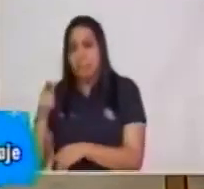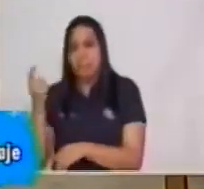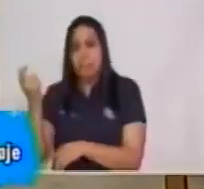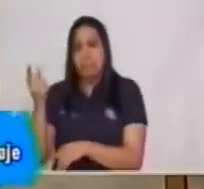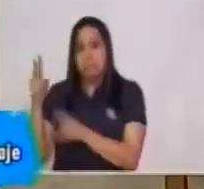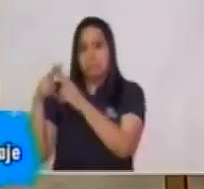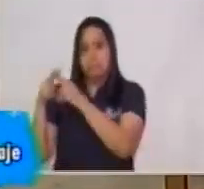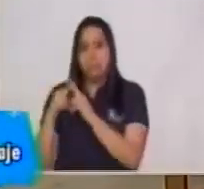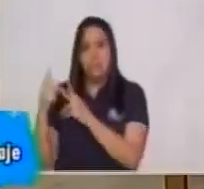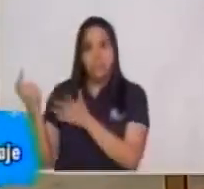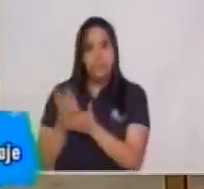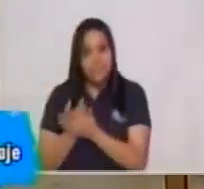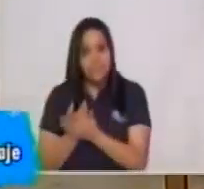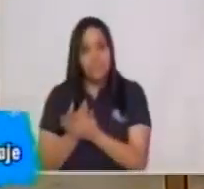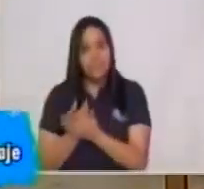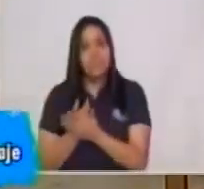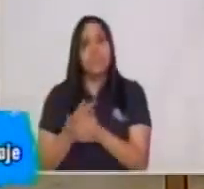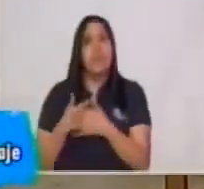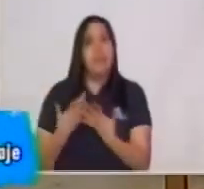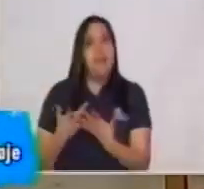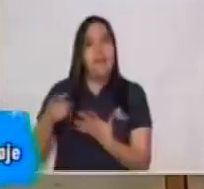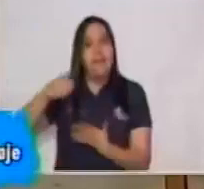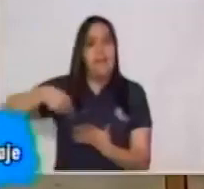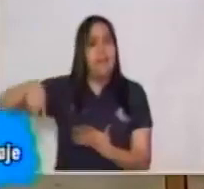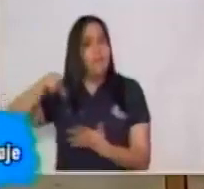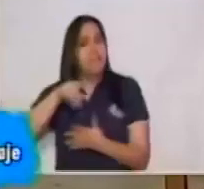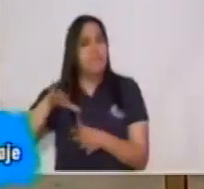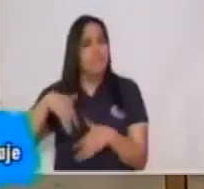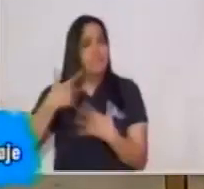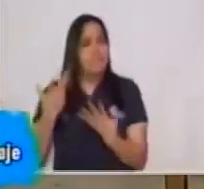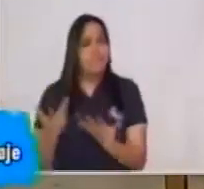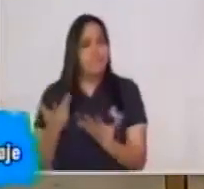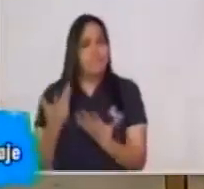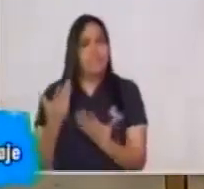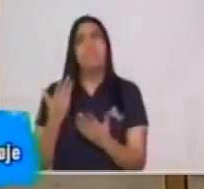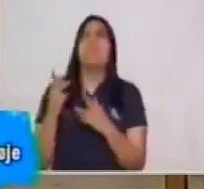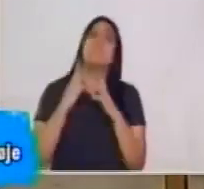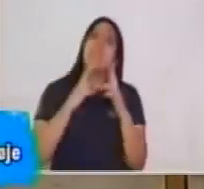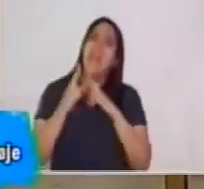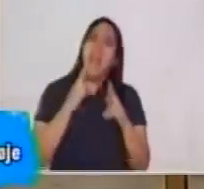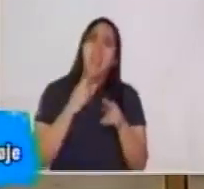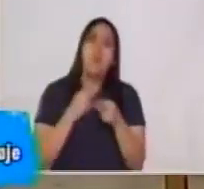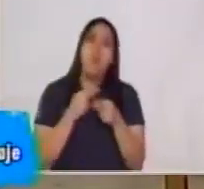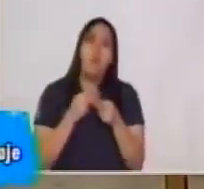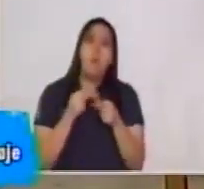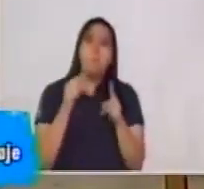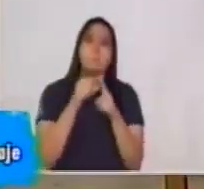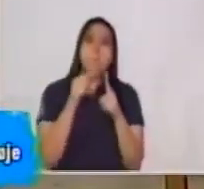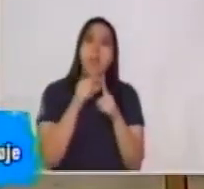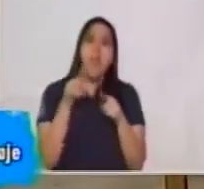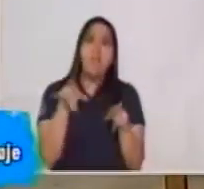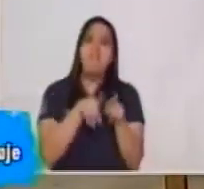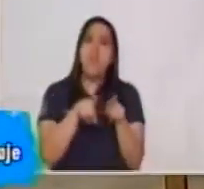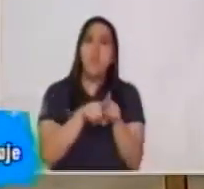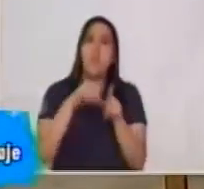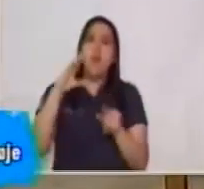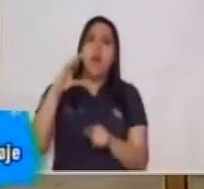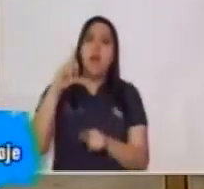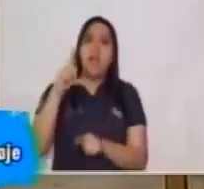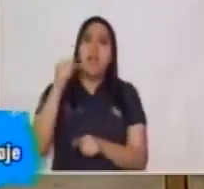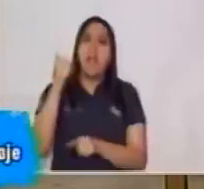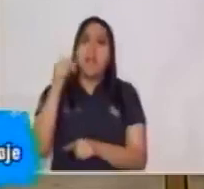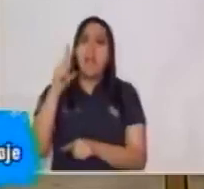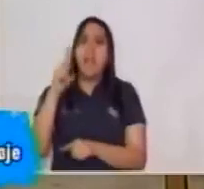Establece tú qué entorno está sucediendo, qué relación hay entre los participantes, cuál crees que es el